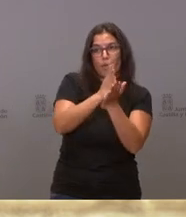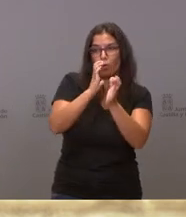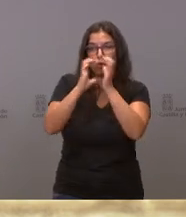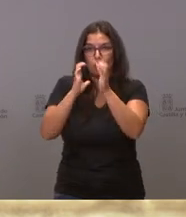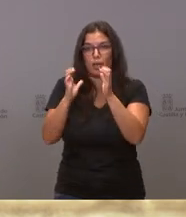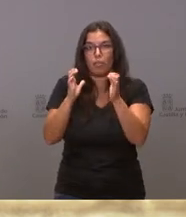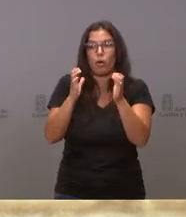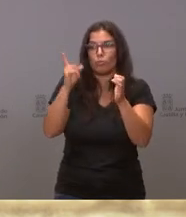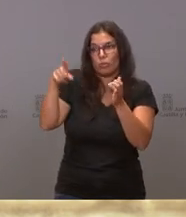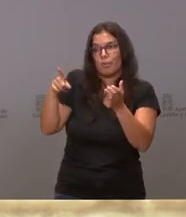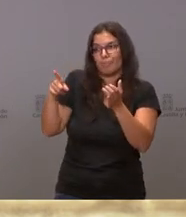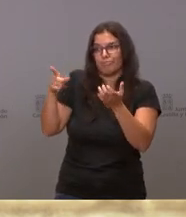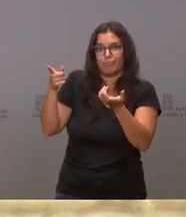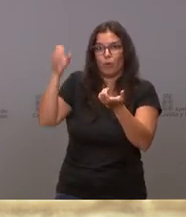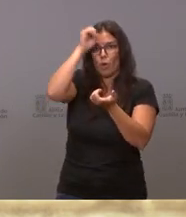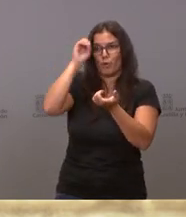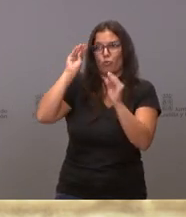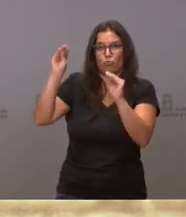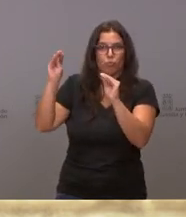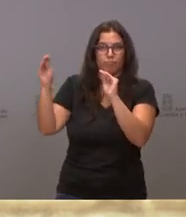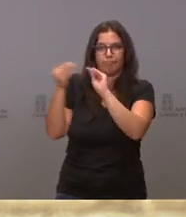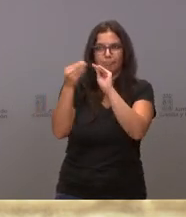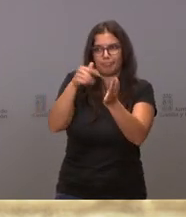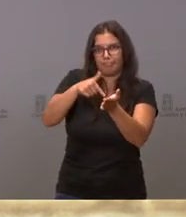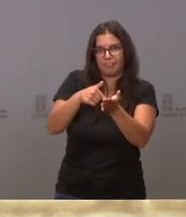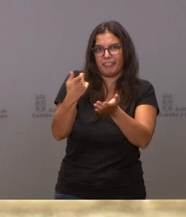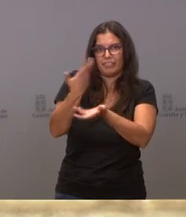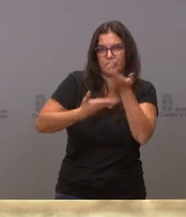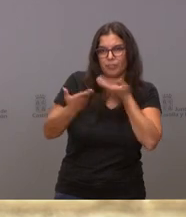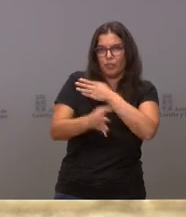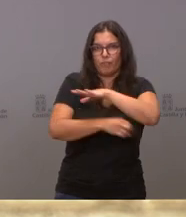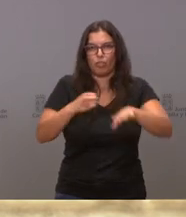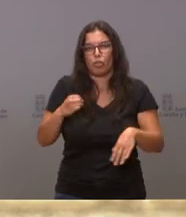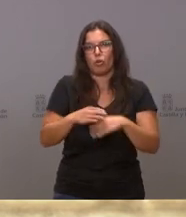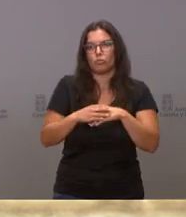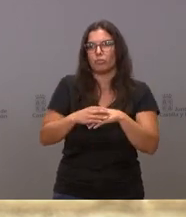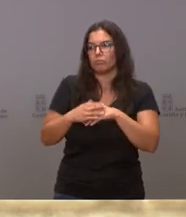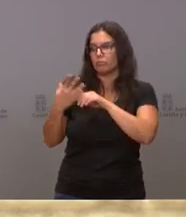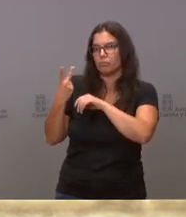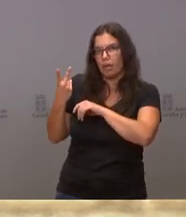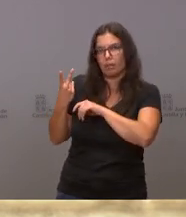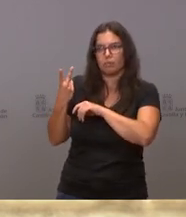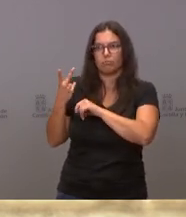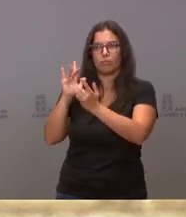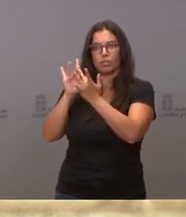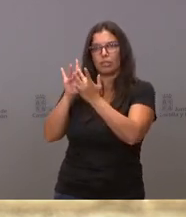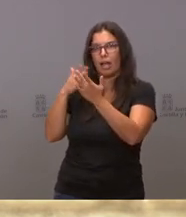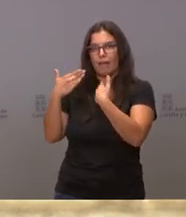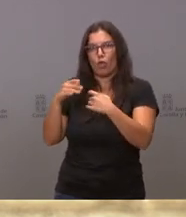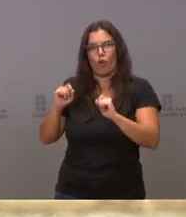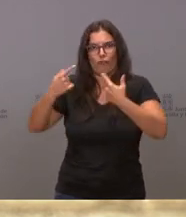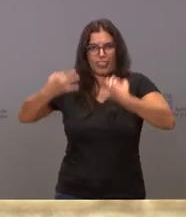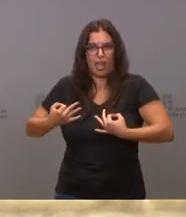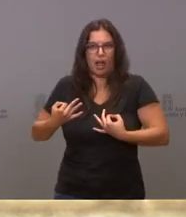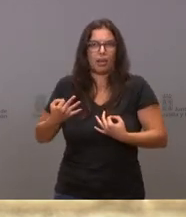reclamaban, hacían esa misma reclamación. No es que hayamos tenido un contacto formal,